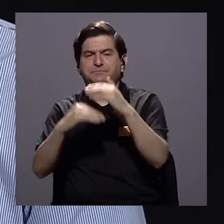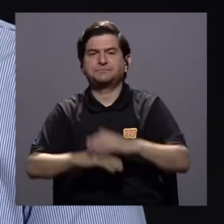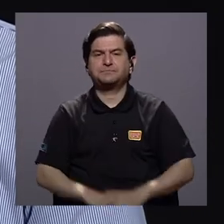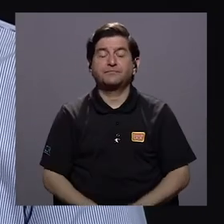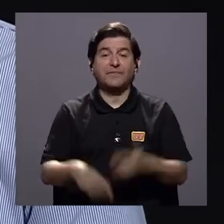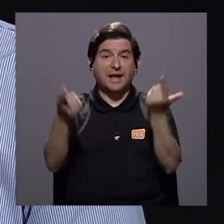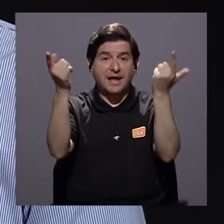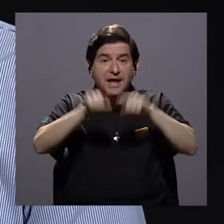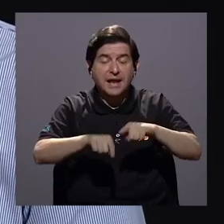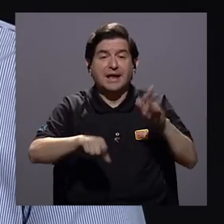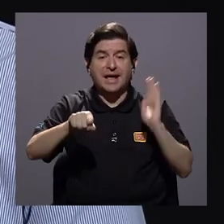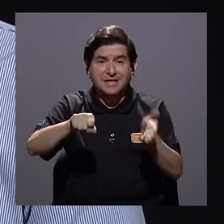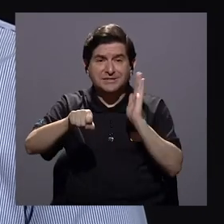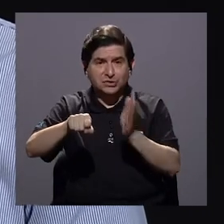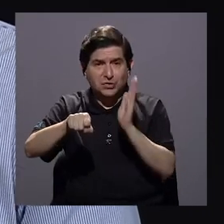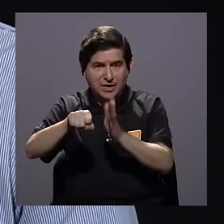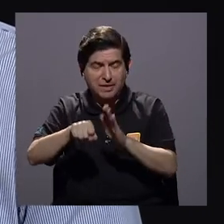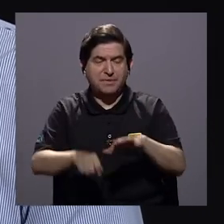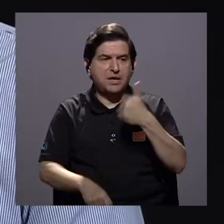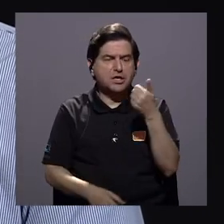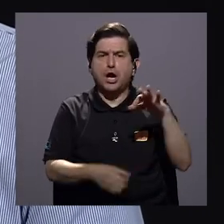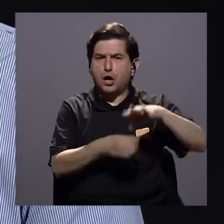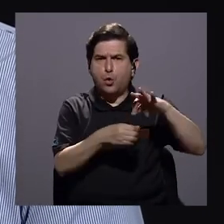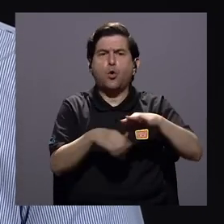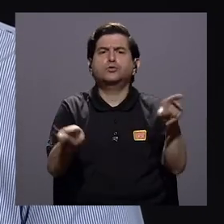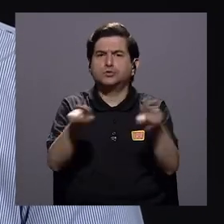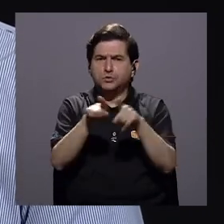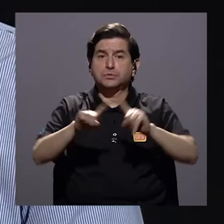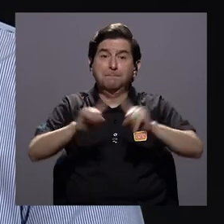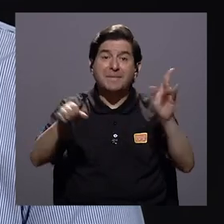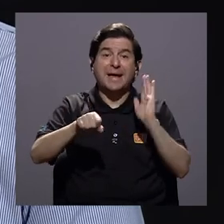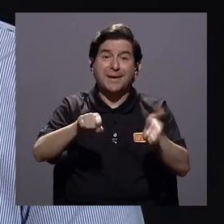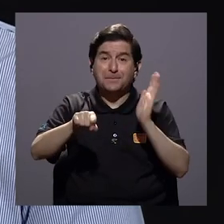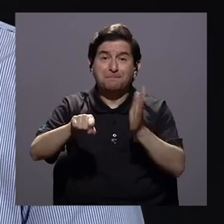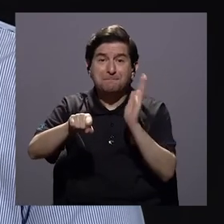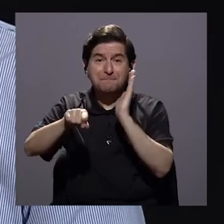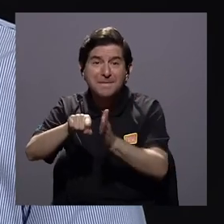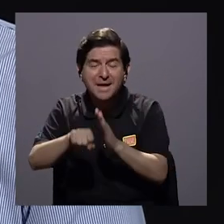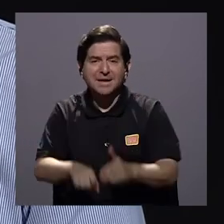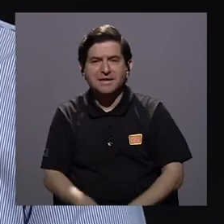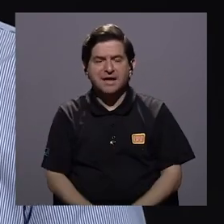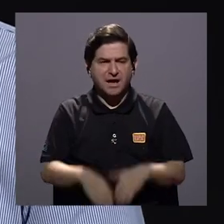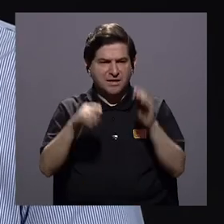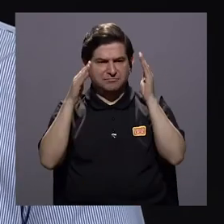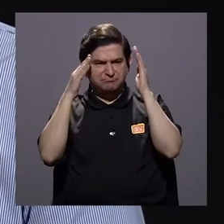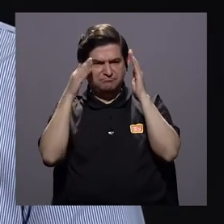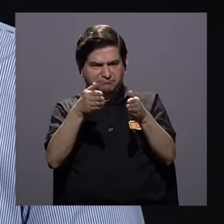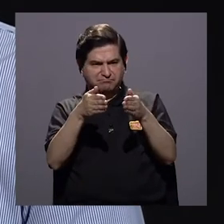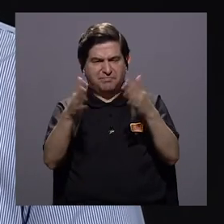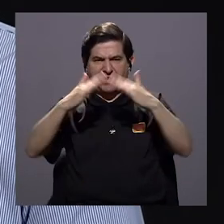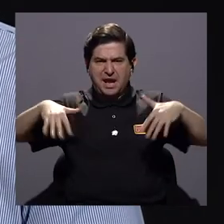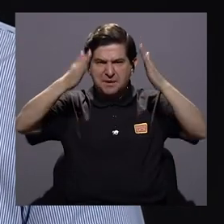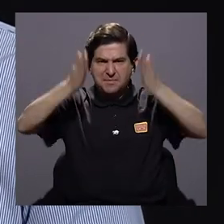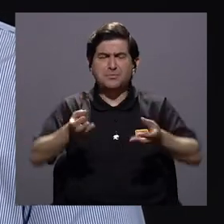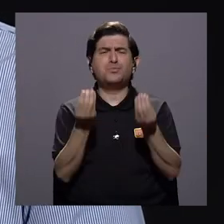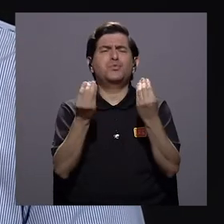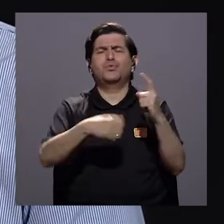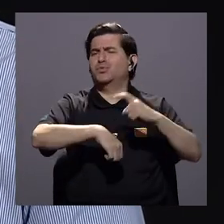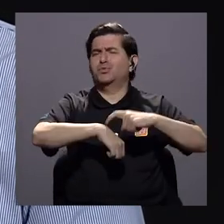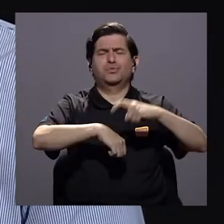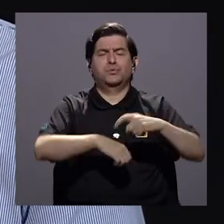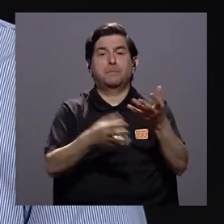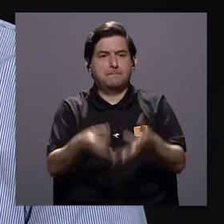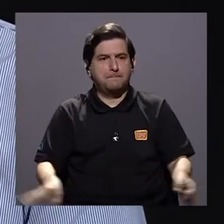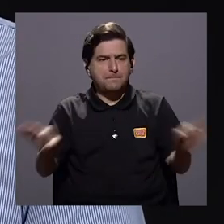en el caso de la piña, así como otros cultivos, valga decir, pero la piña ha tenido los ojos encima del sector ambiental por mucho